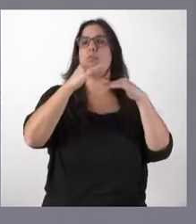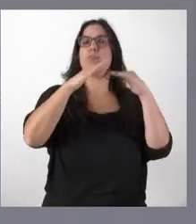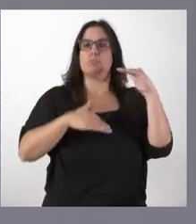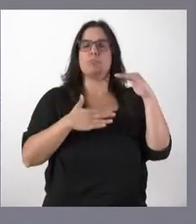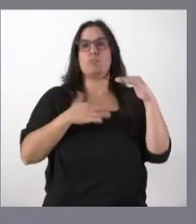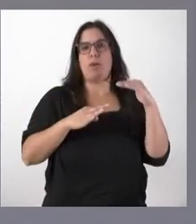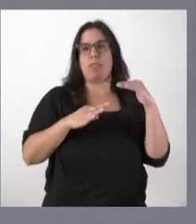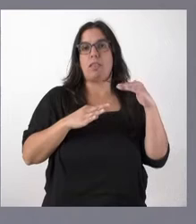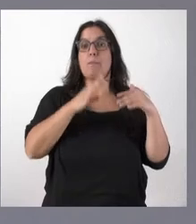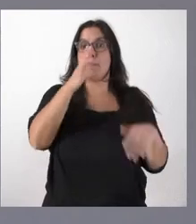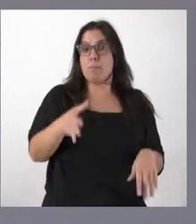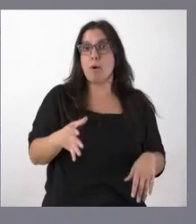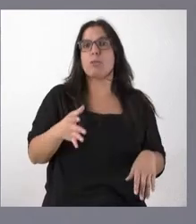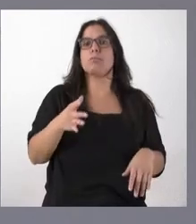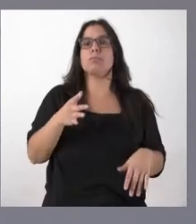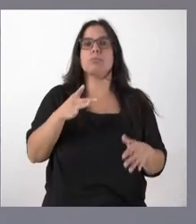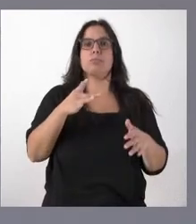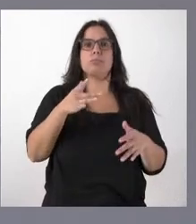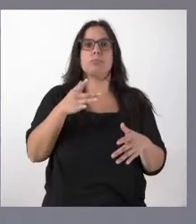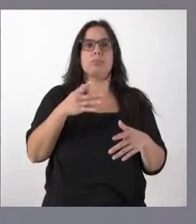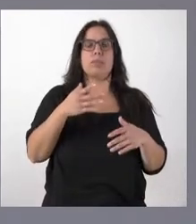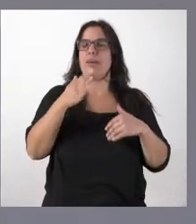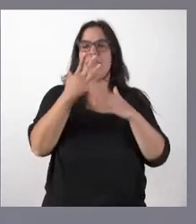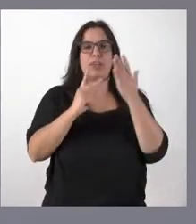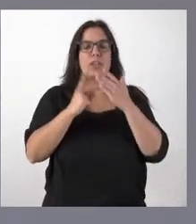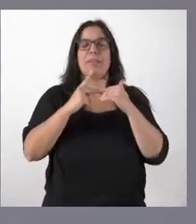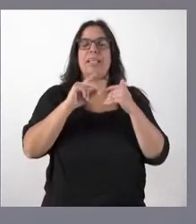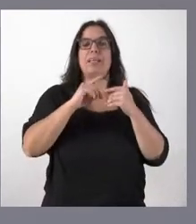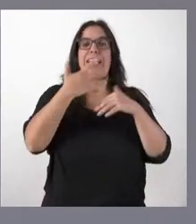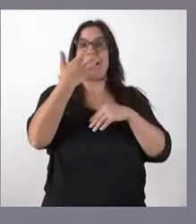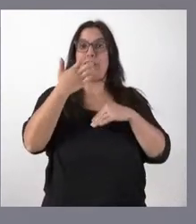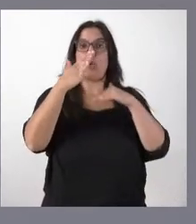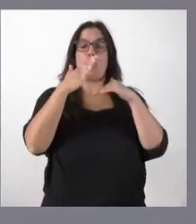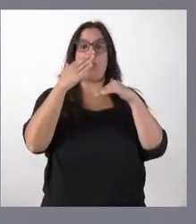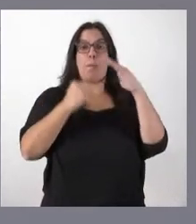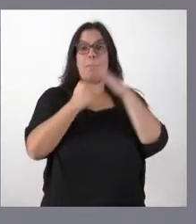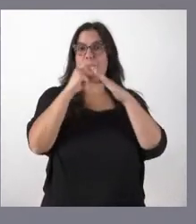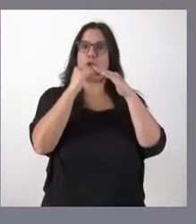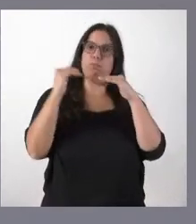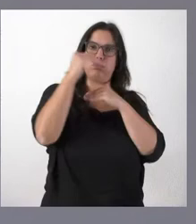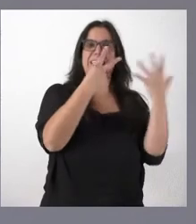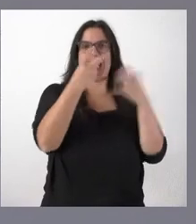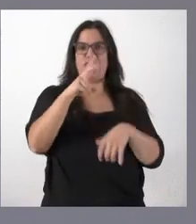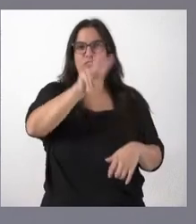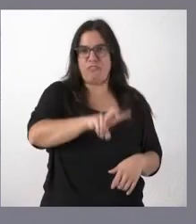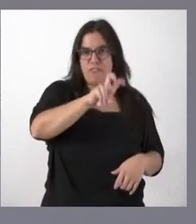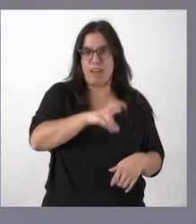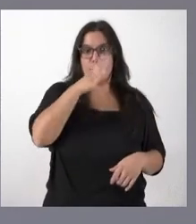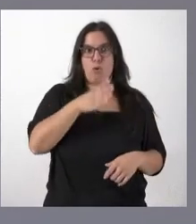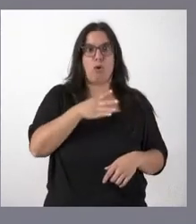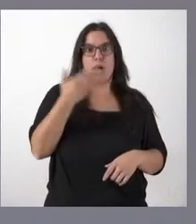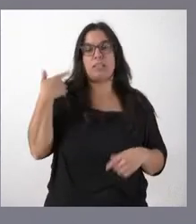día tenemos instalaciones más grandes, pero menos numerosas. Y, por tanto, lo que antes era una